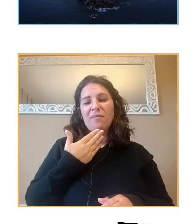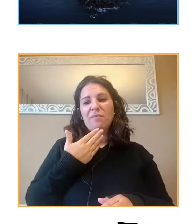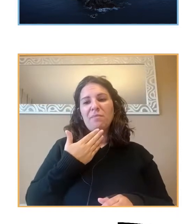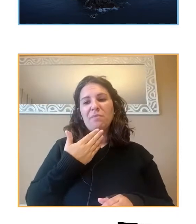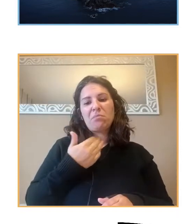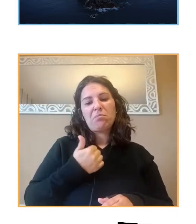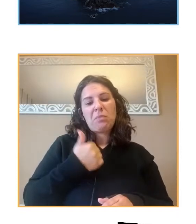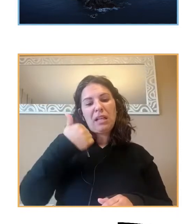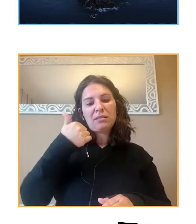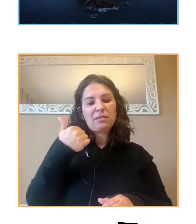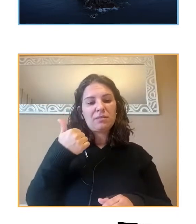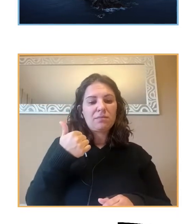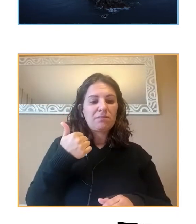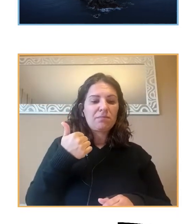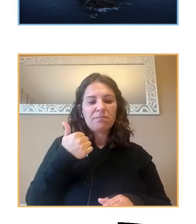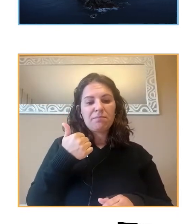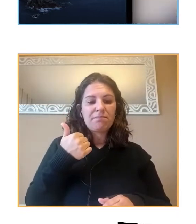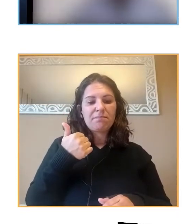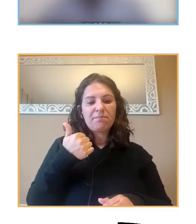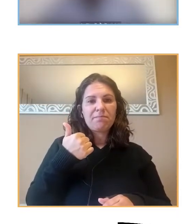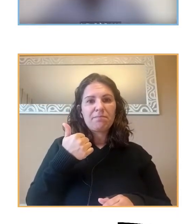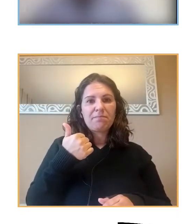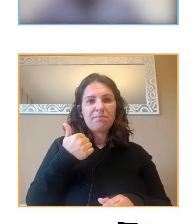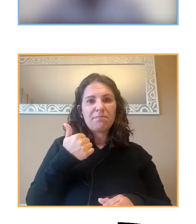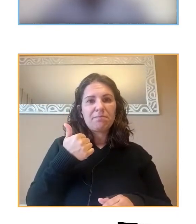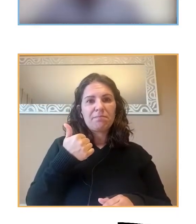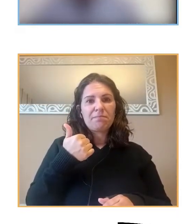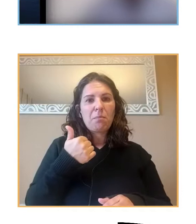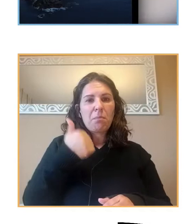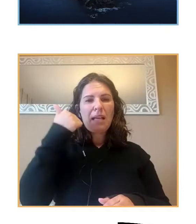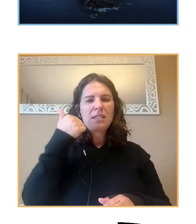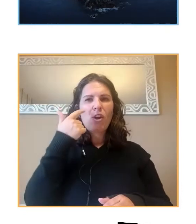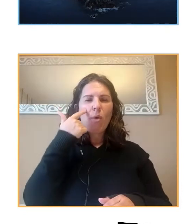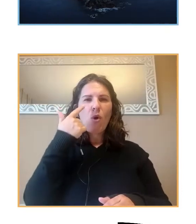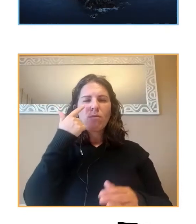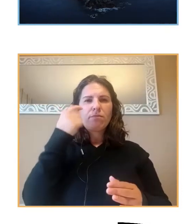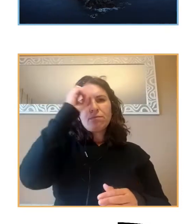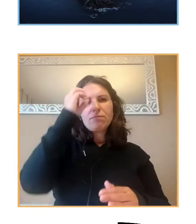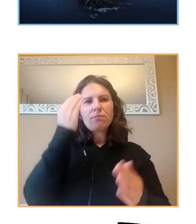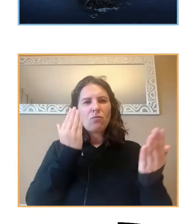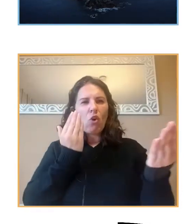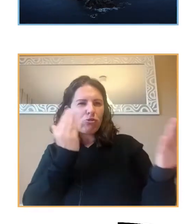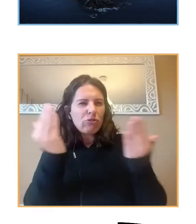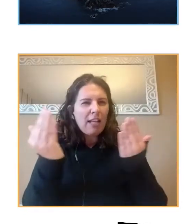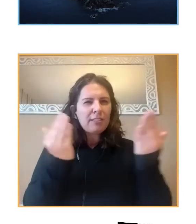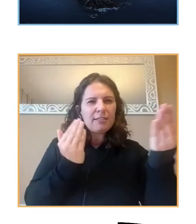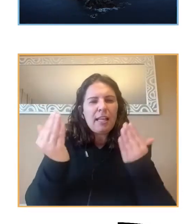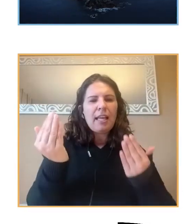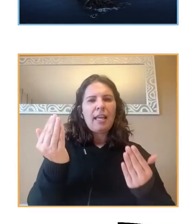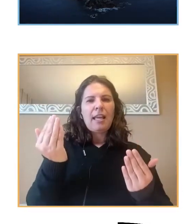contraste con la información